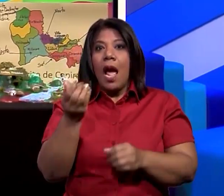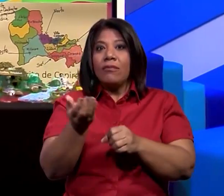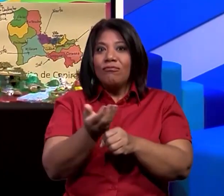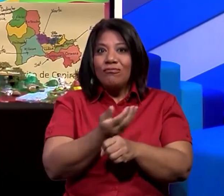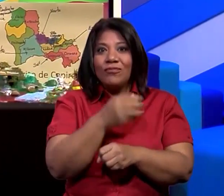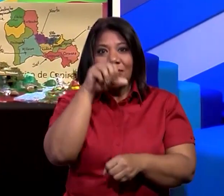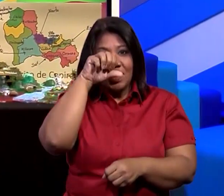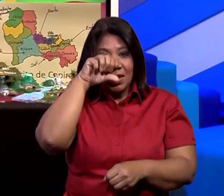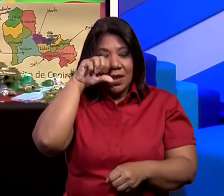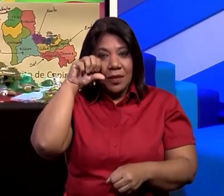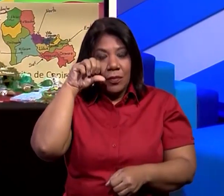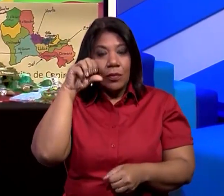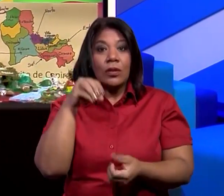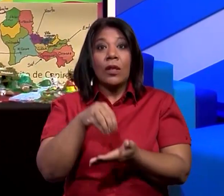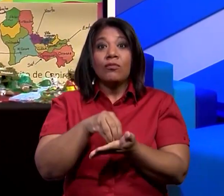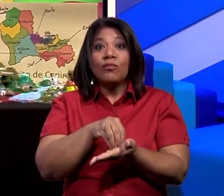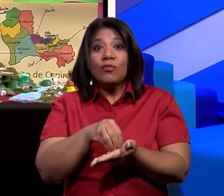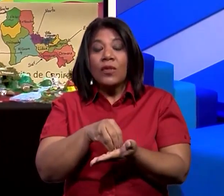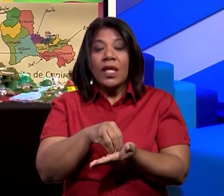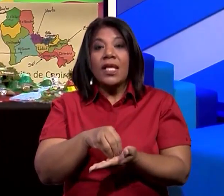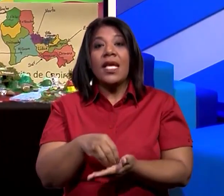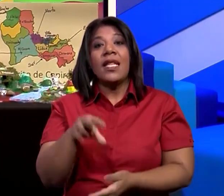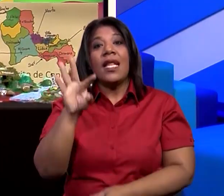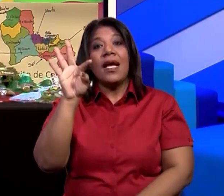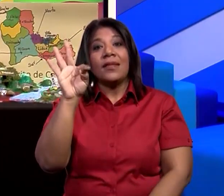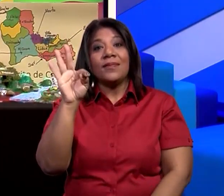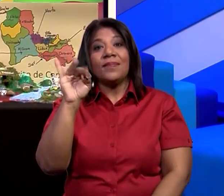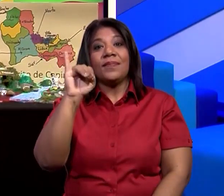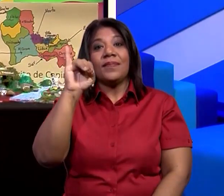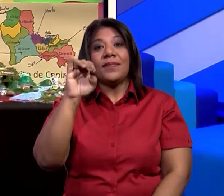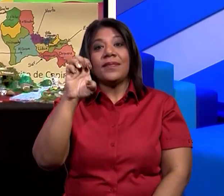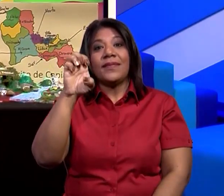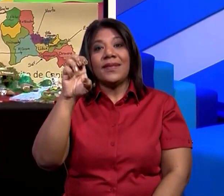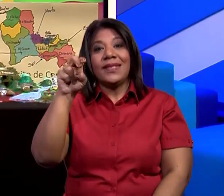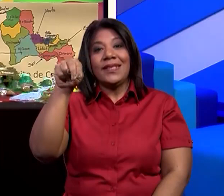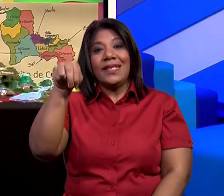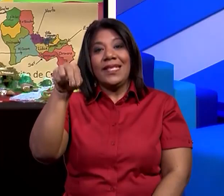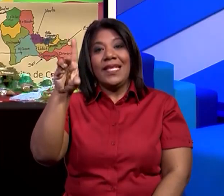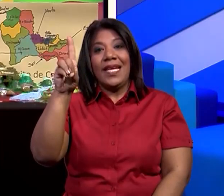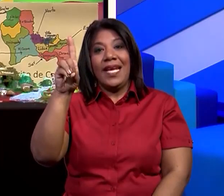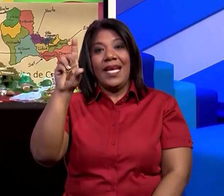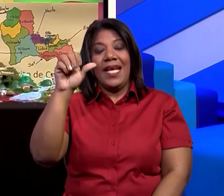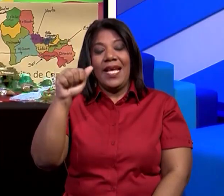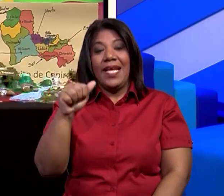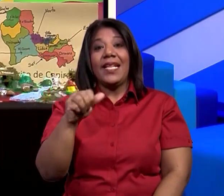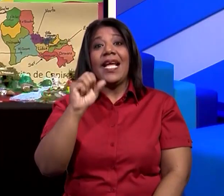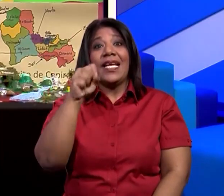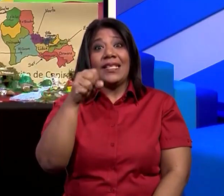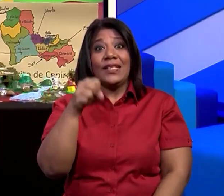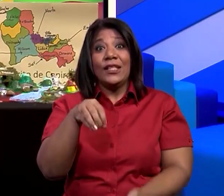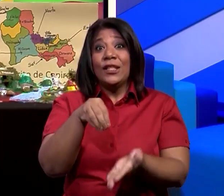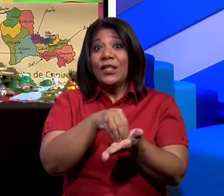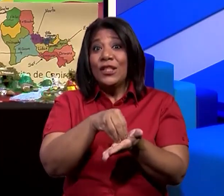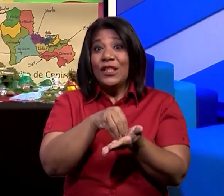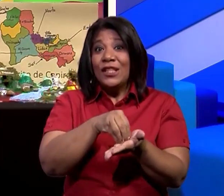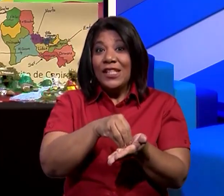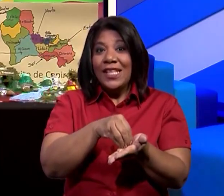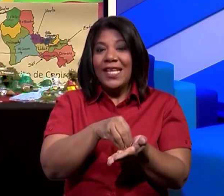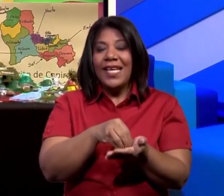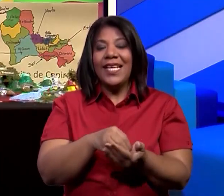productos que hay allí van a desarrollar vocabulario, lenguaje, ¿verdad?